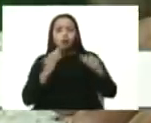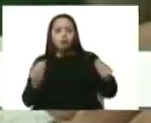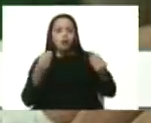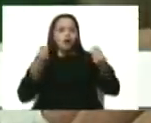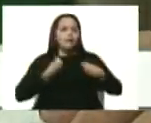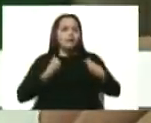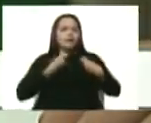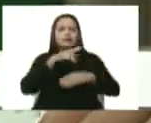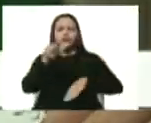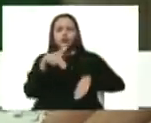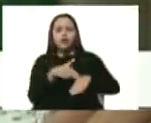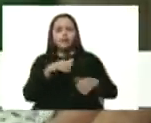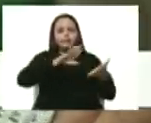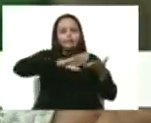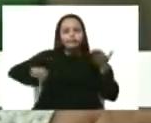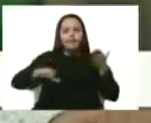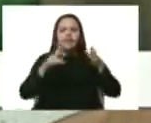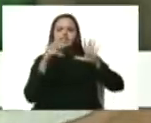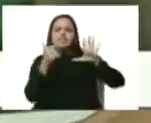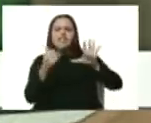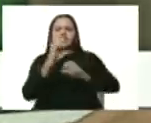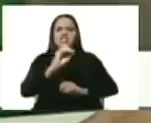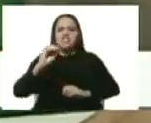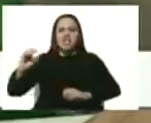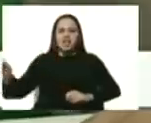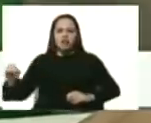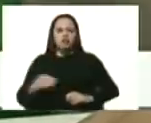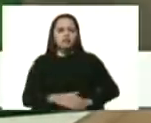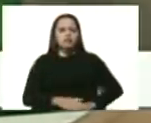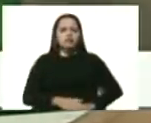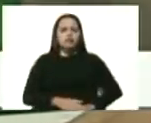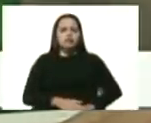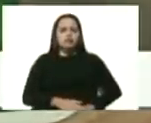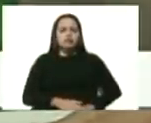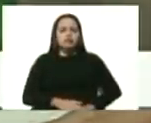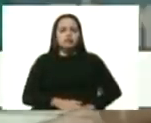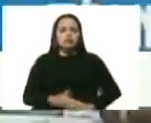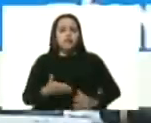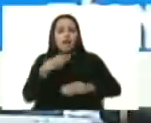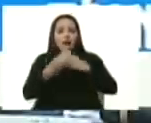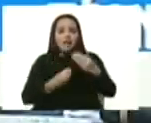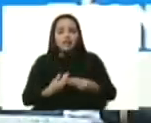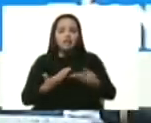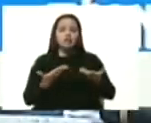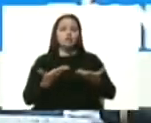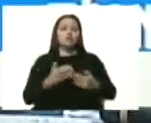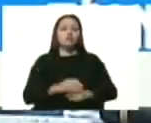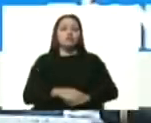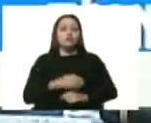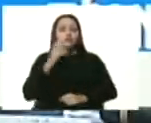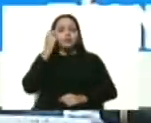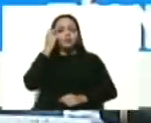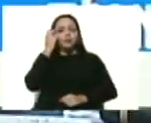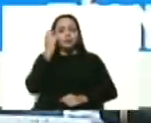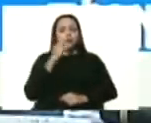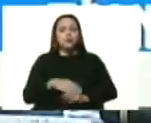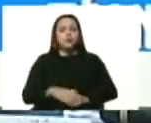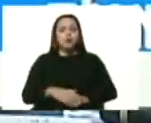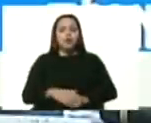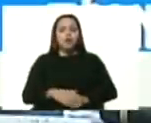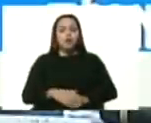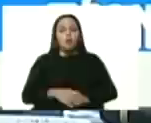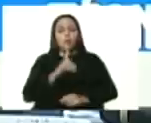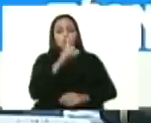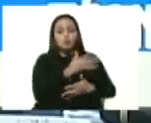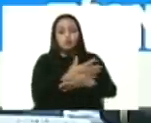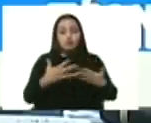vida nacional, eliminando seis ceros a la moneda y dividiendo todos los importes entre un millón. Una